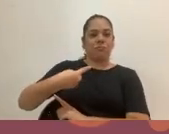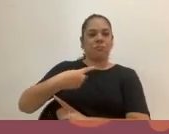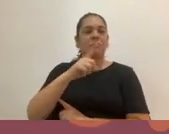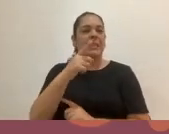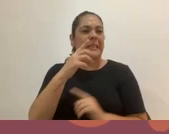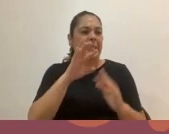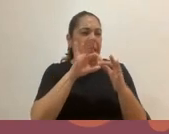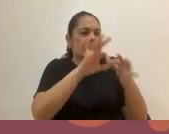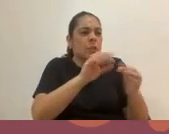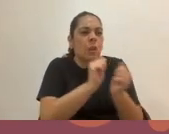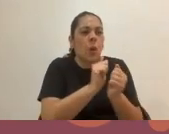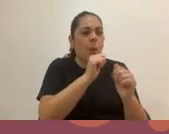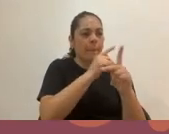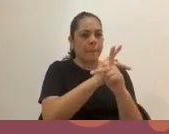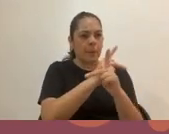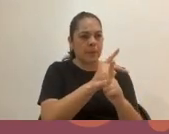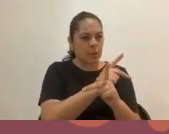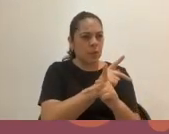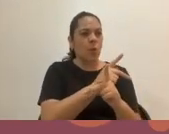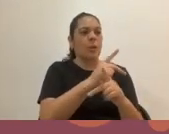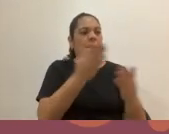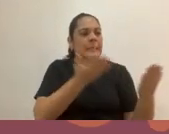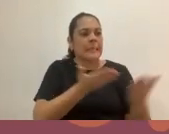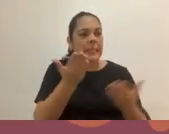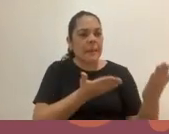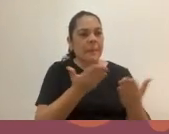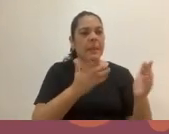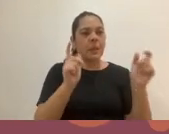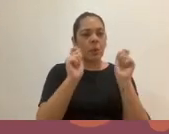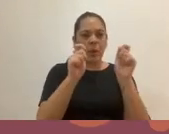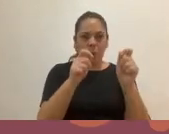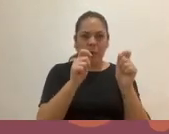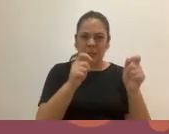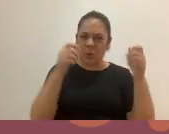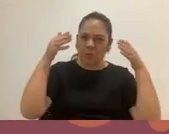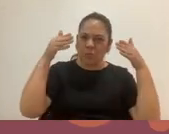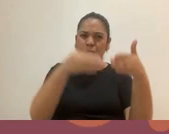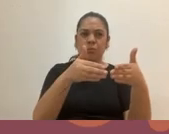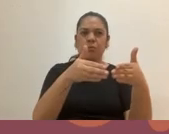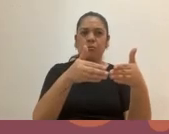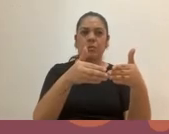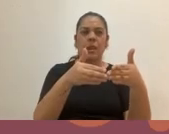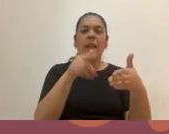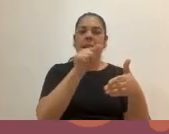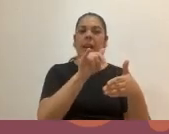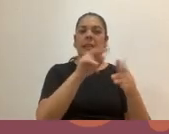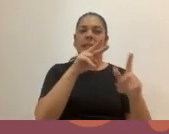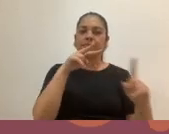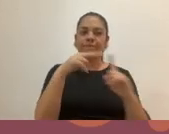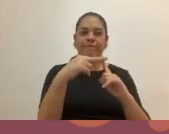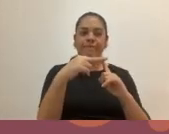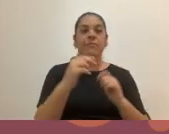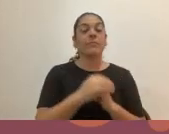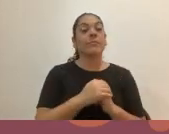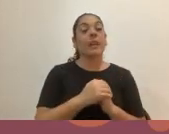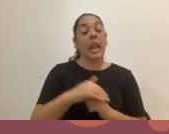a servir, ¿verdad? Al servicio, a la educación, como muy enfocado en esa visión. Y